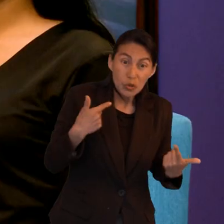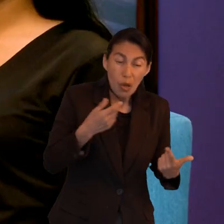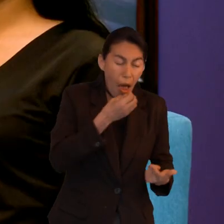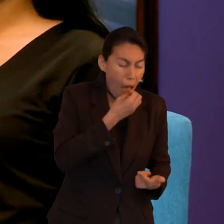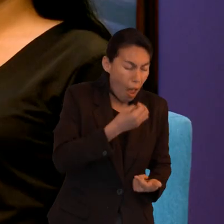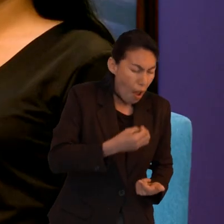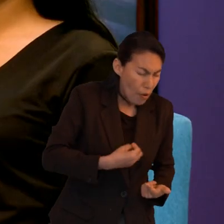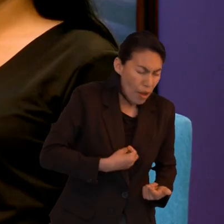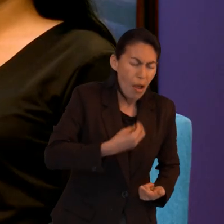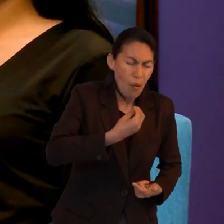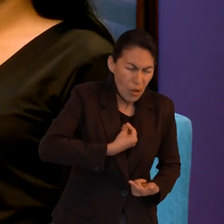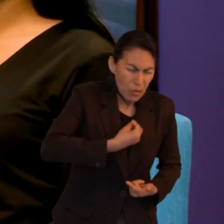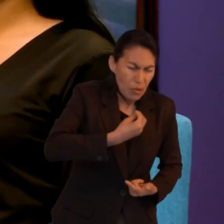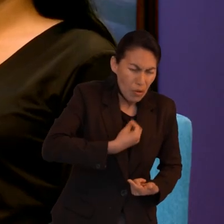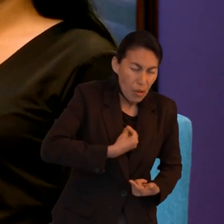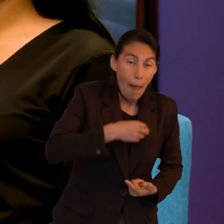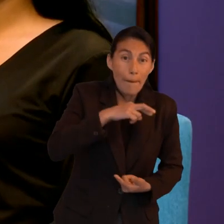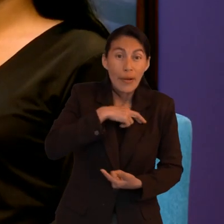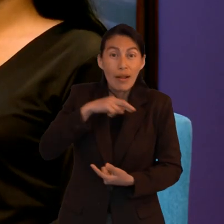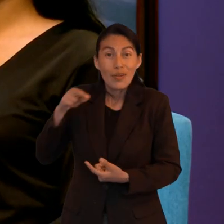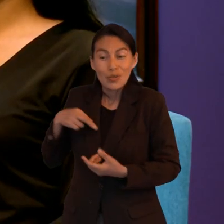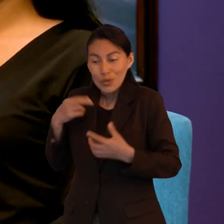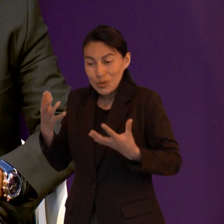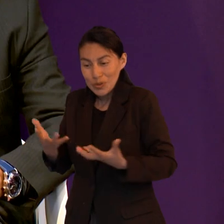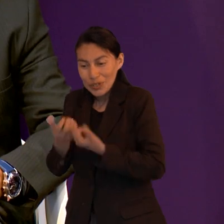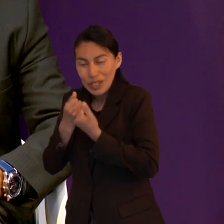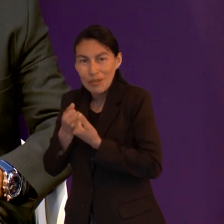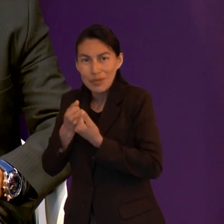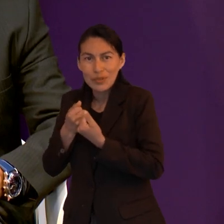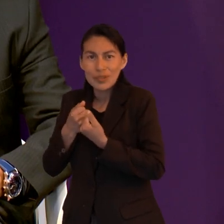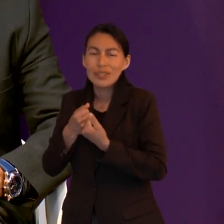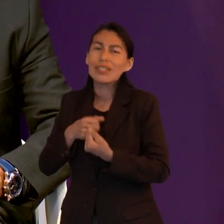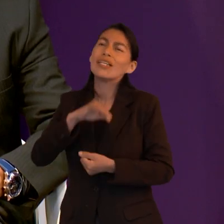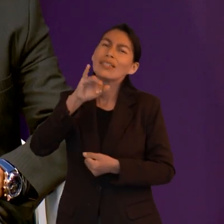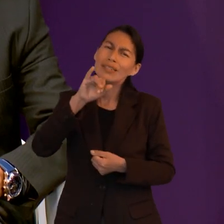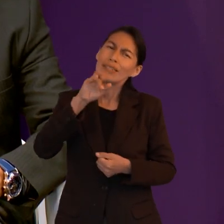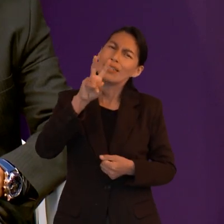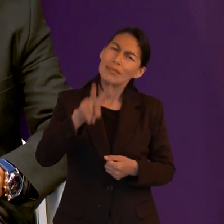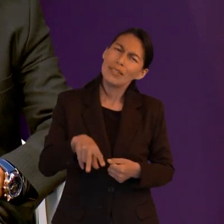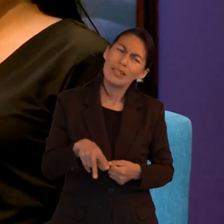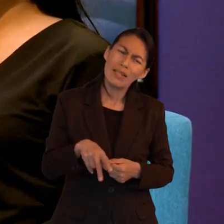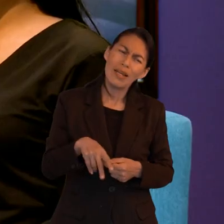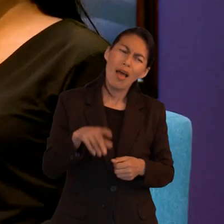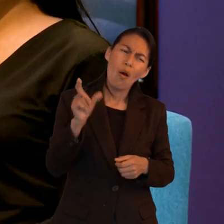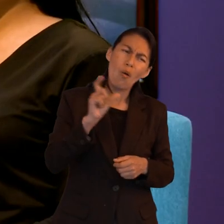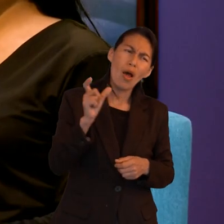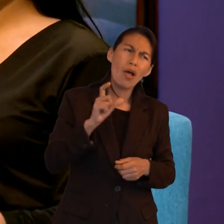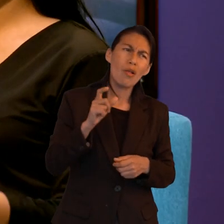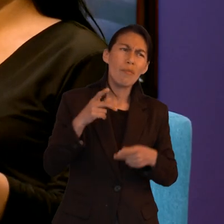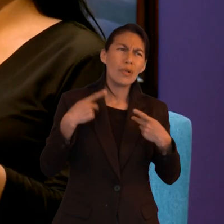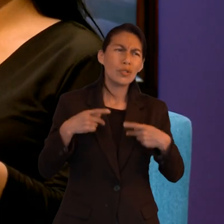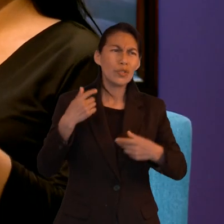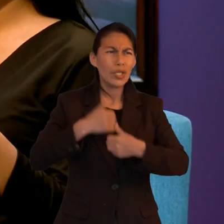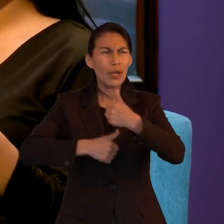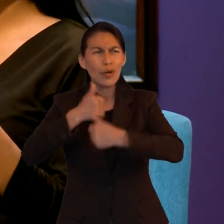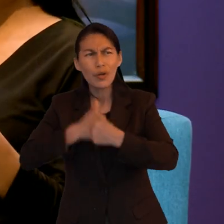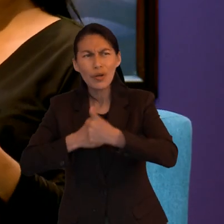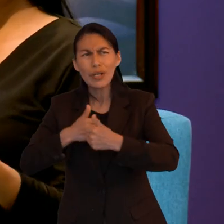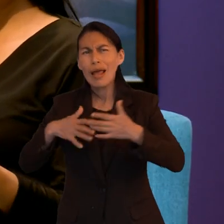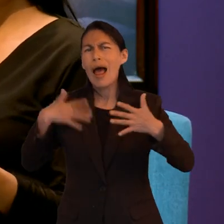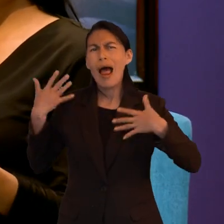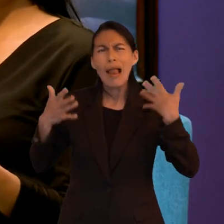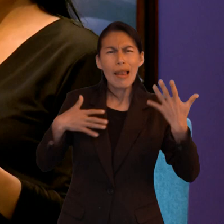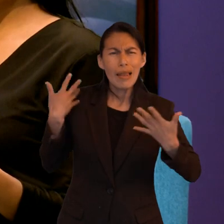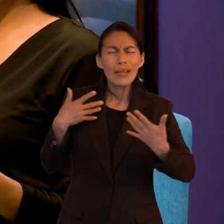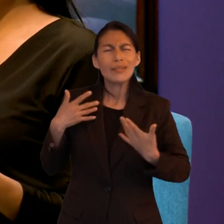recorrió terminó y es un ejemplo para nosotros sí y como dijo el pastor la parte esa de cuando